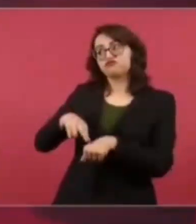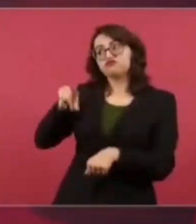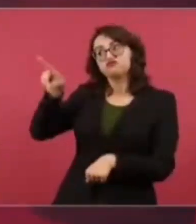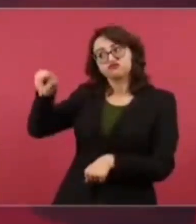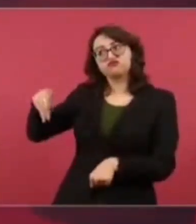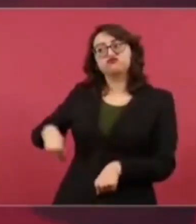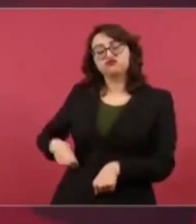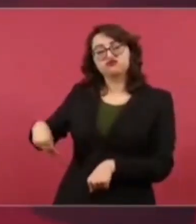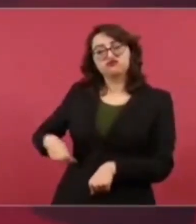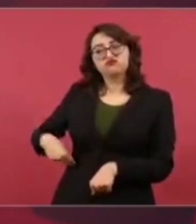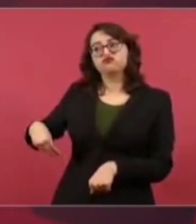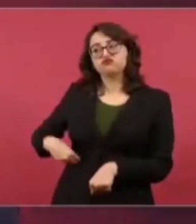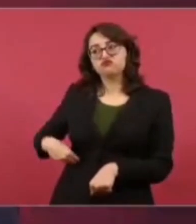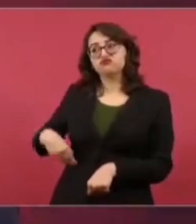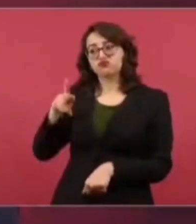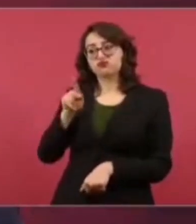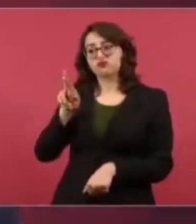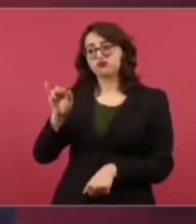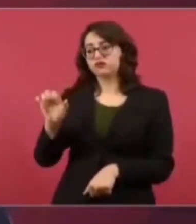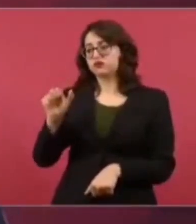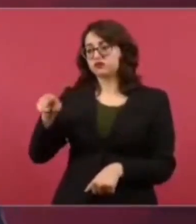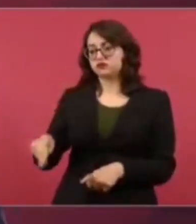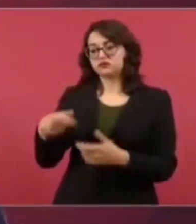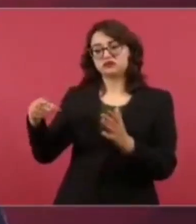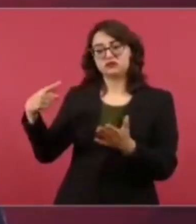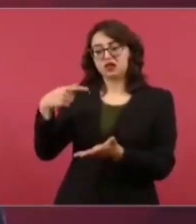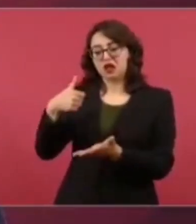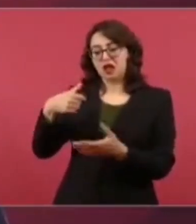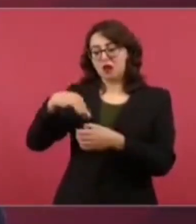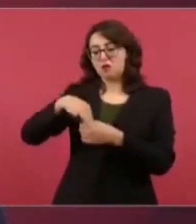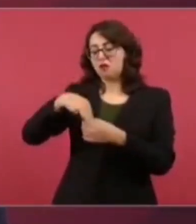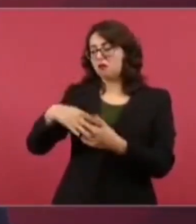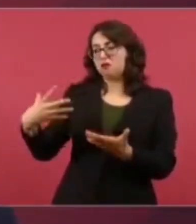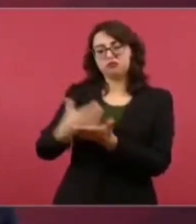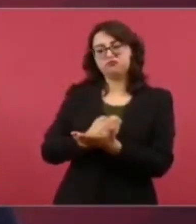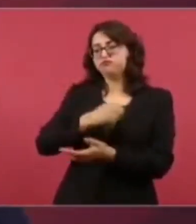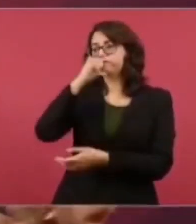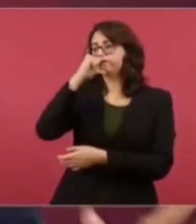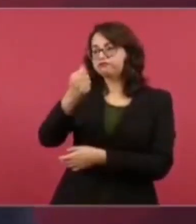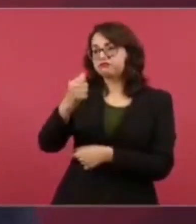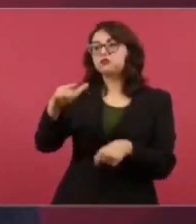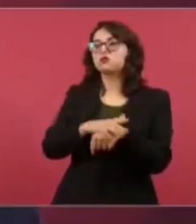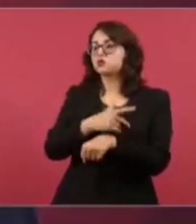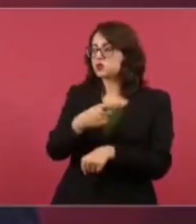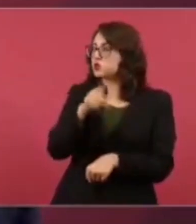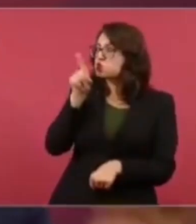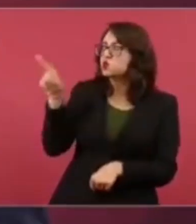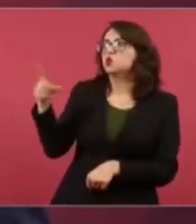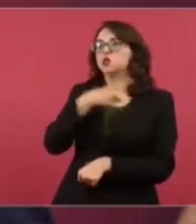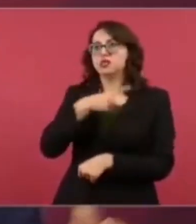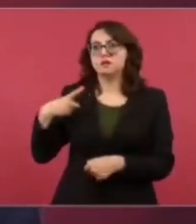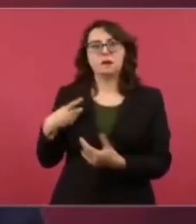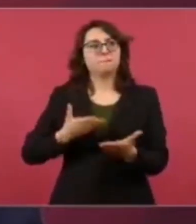porque no usaste el presupuesto público para